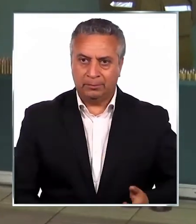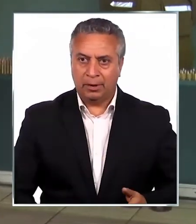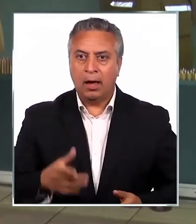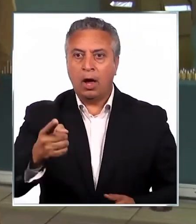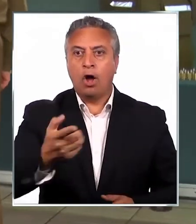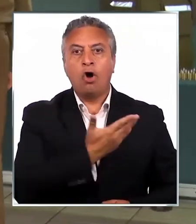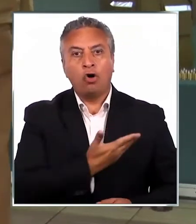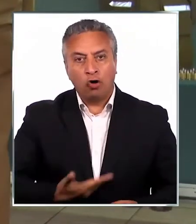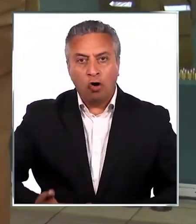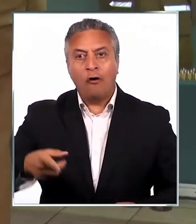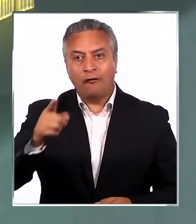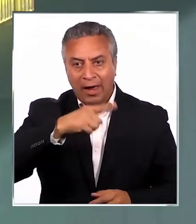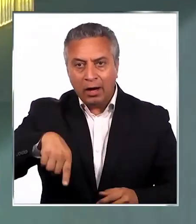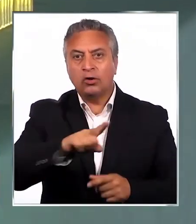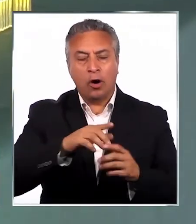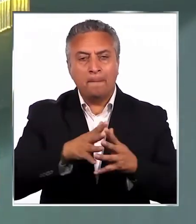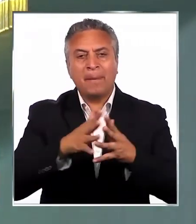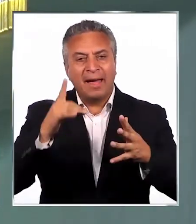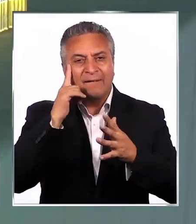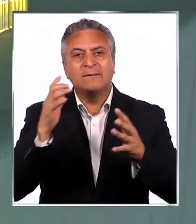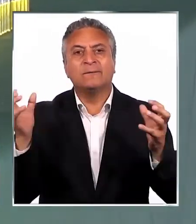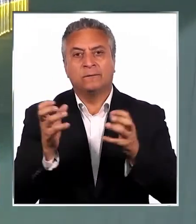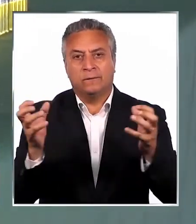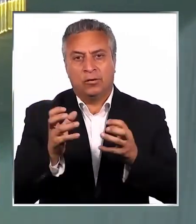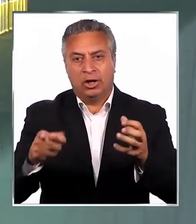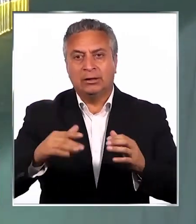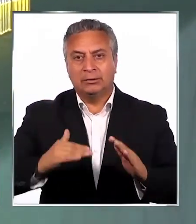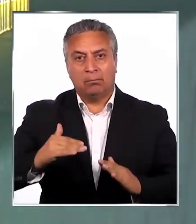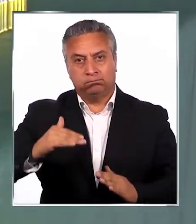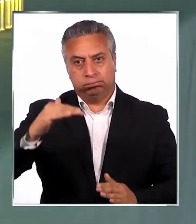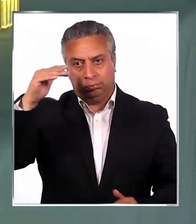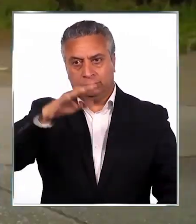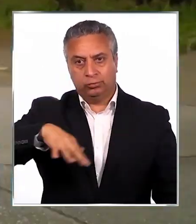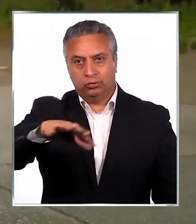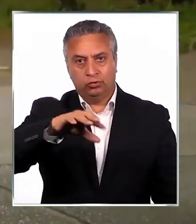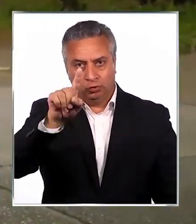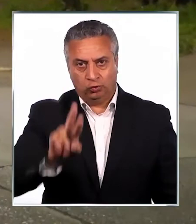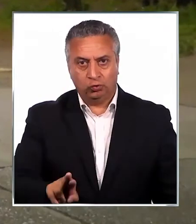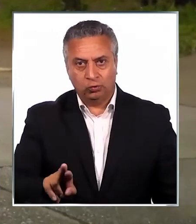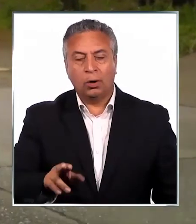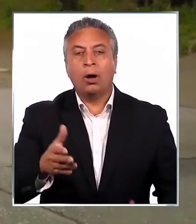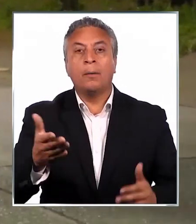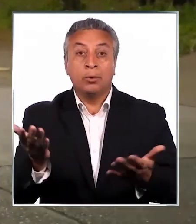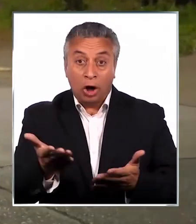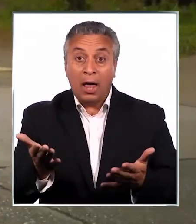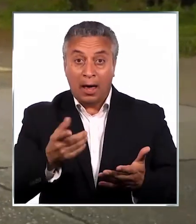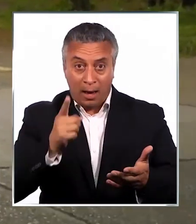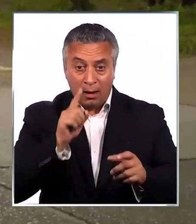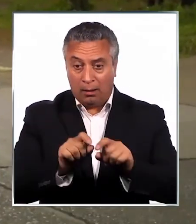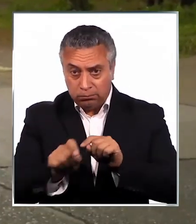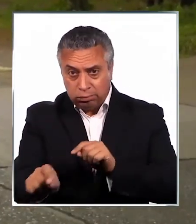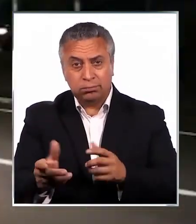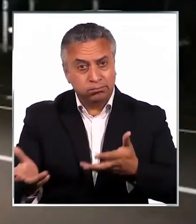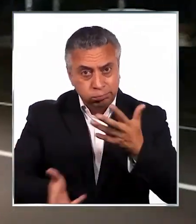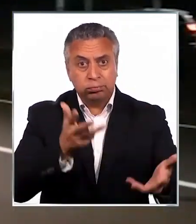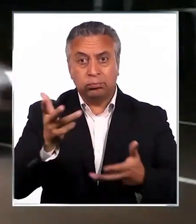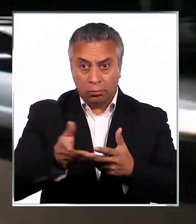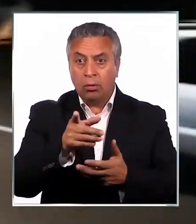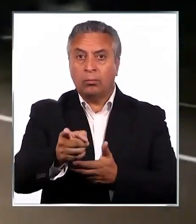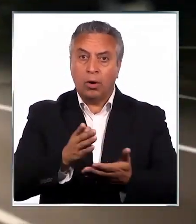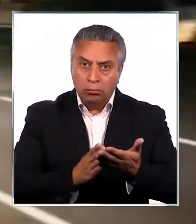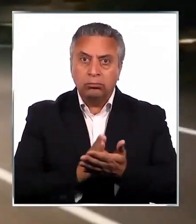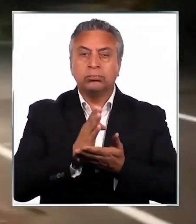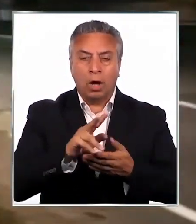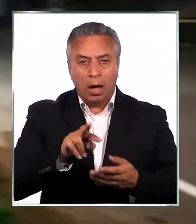existe preocupación por el aumento de la violencia en la macrozona sur, sobre todo porque los ataques armados e incendiarios están